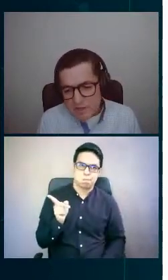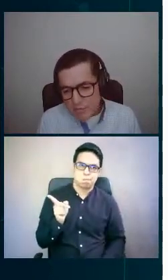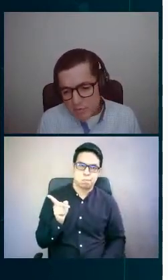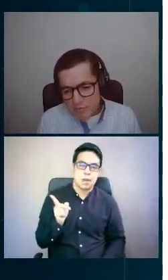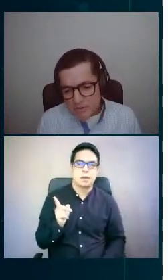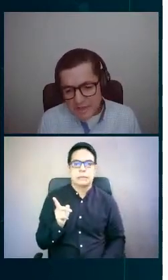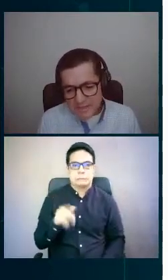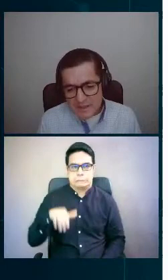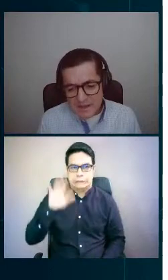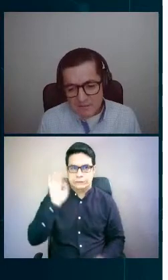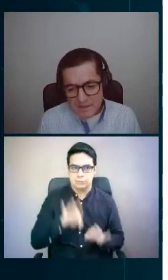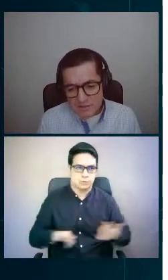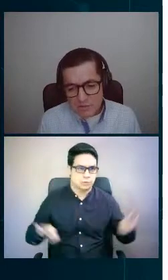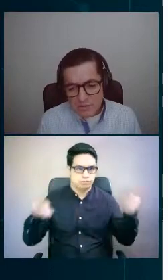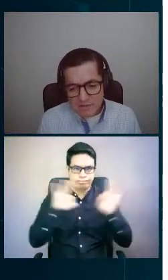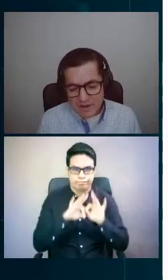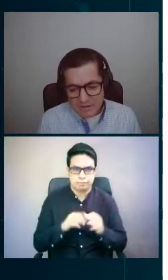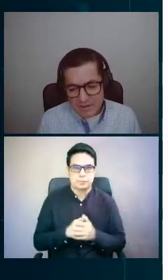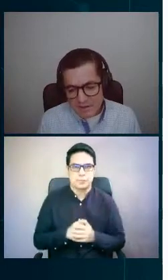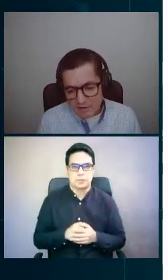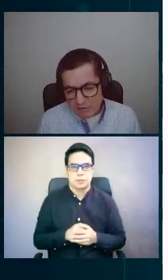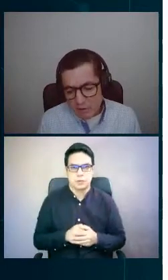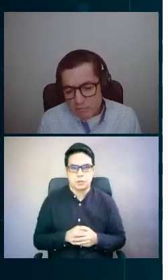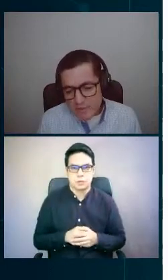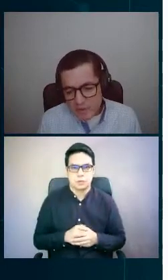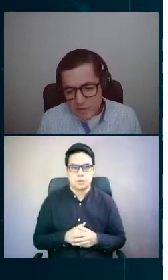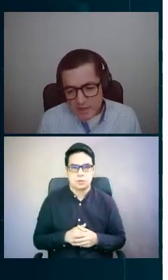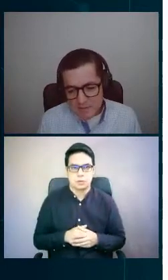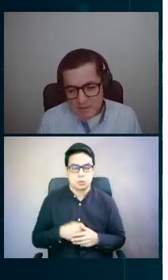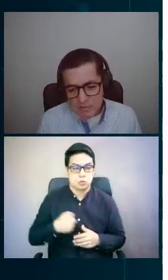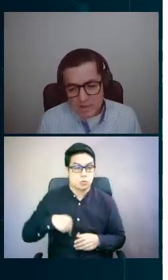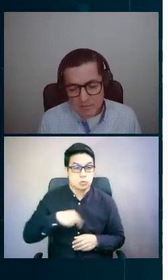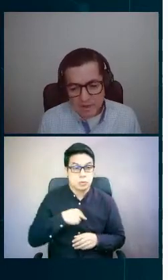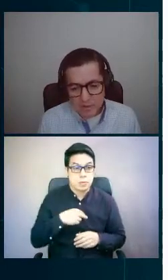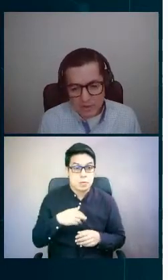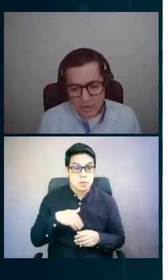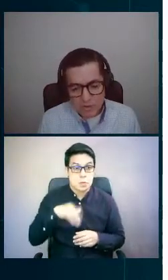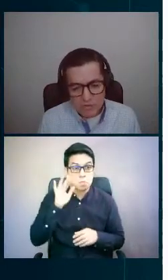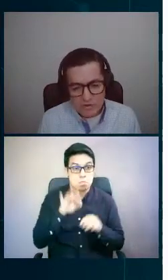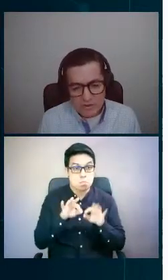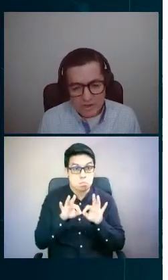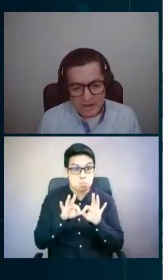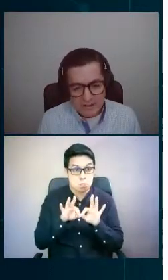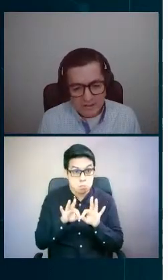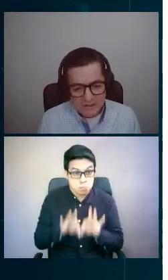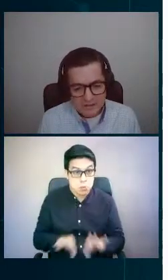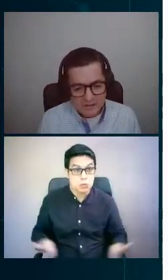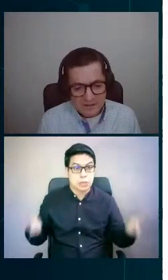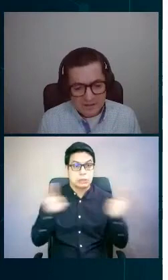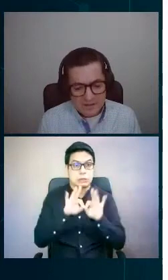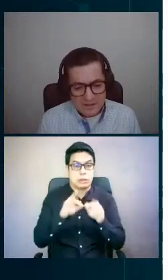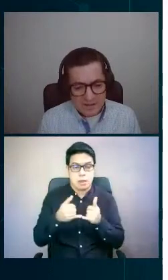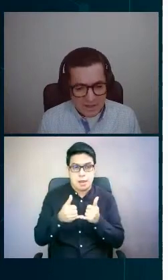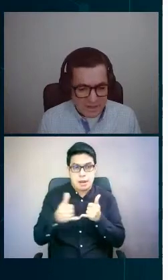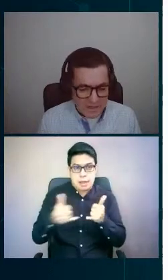Vimos la oportunidad de incremento, de obtener un incremento en el valor reconocido de la red.